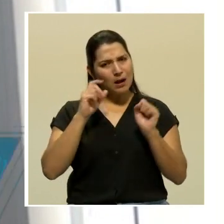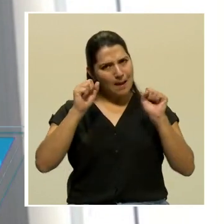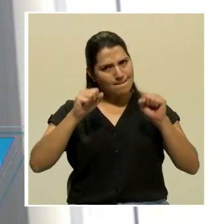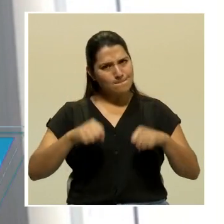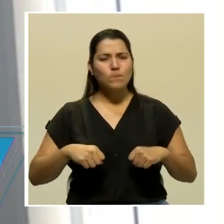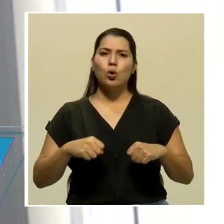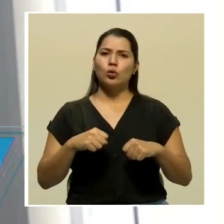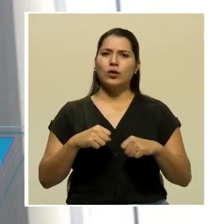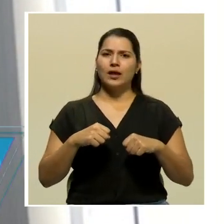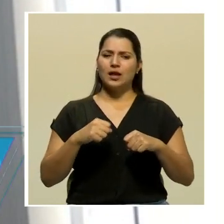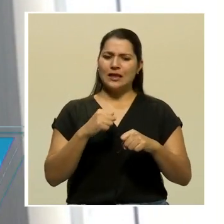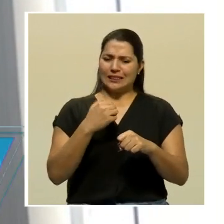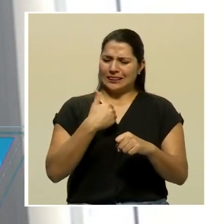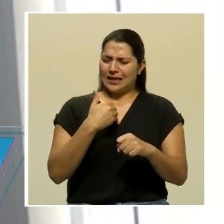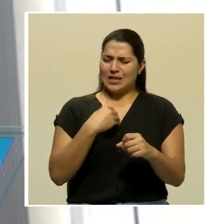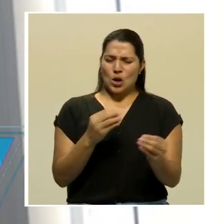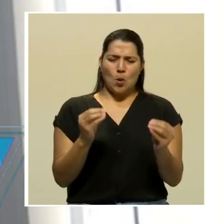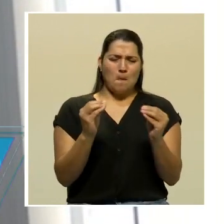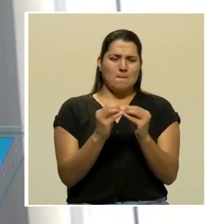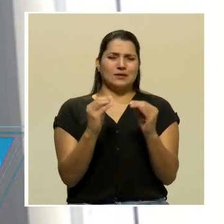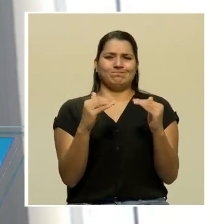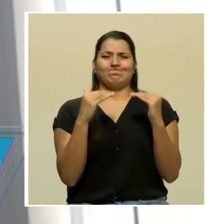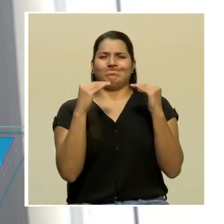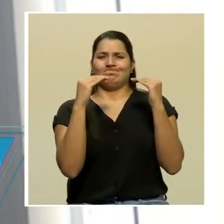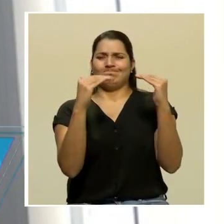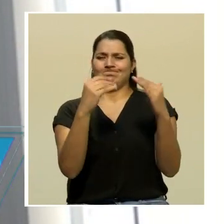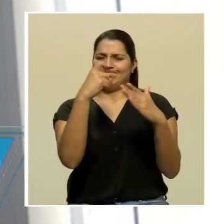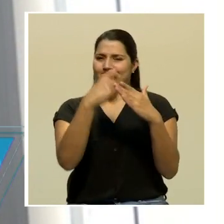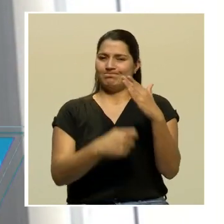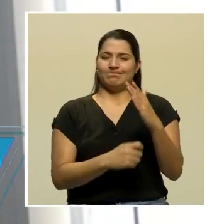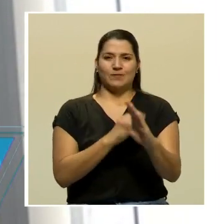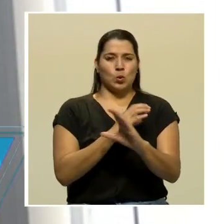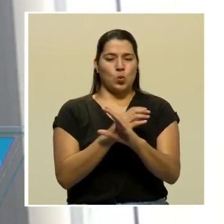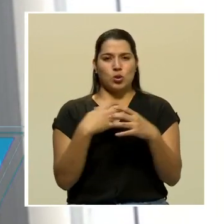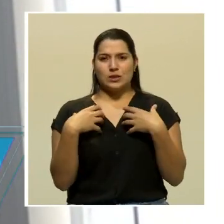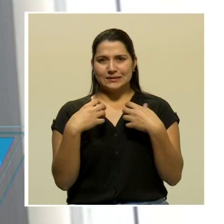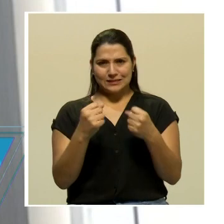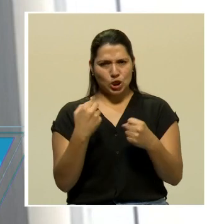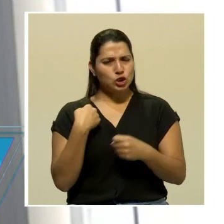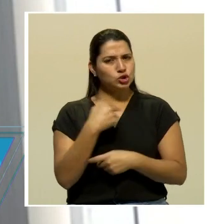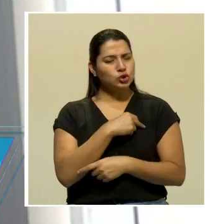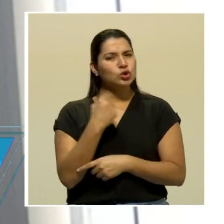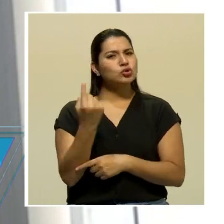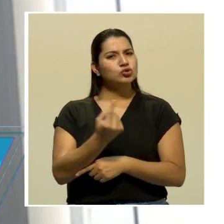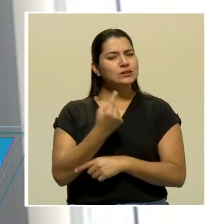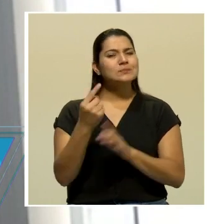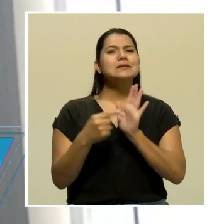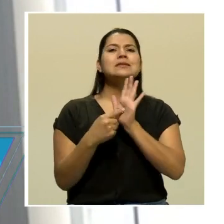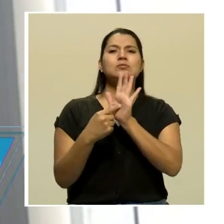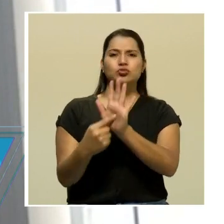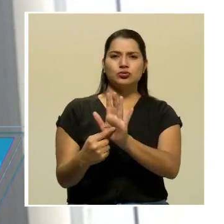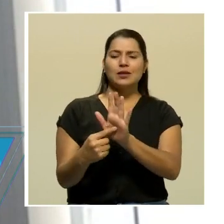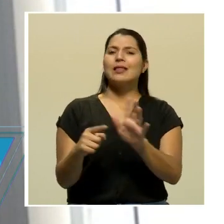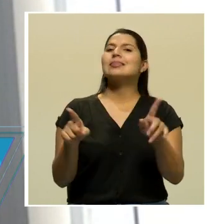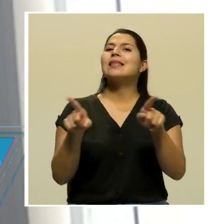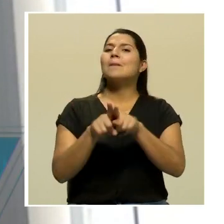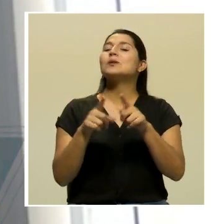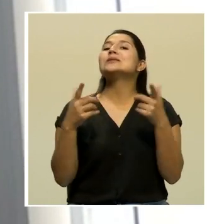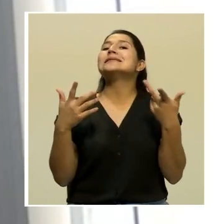los más altos estándares sanitarios. Así lo hemos demostrado históricamente. Además, ya tenemos